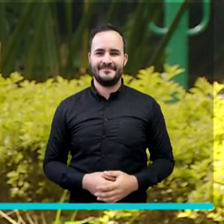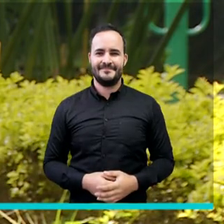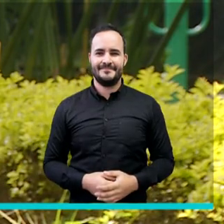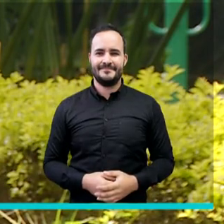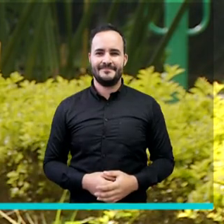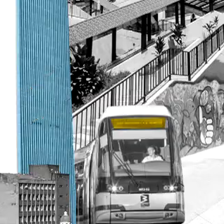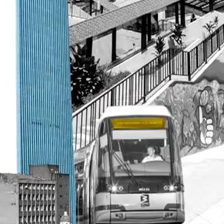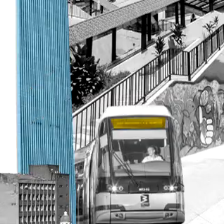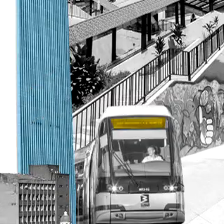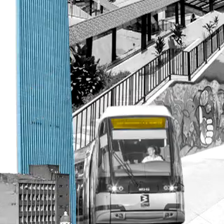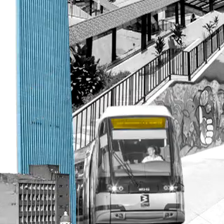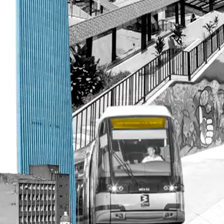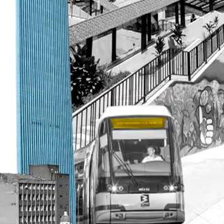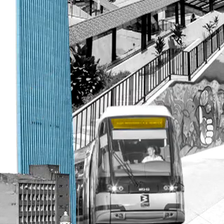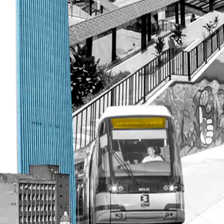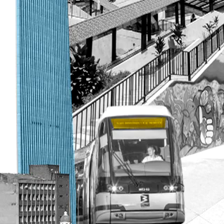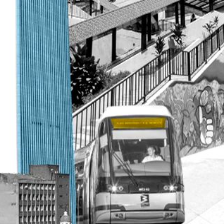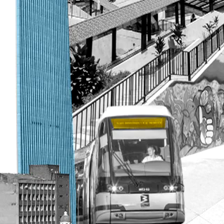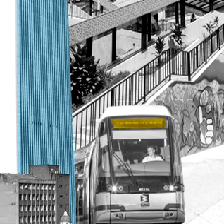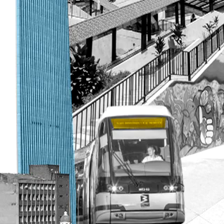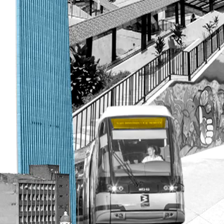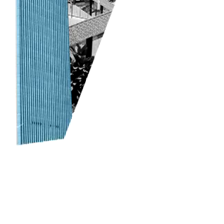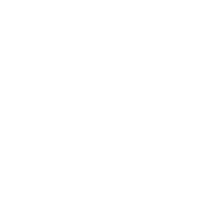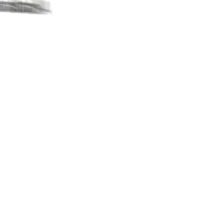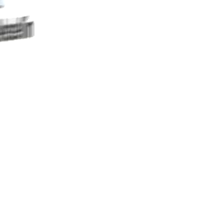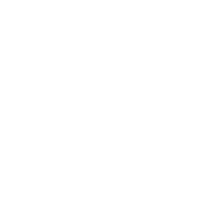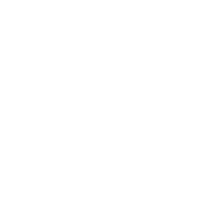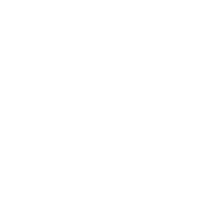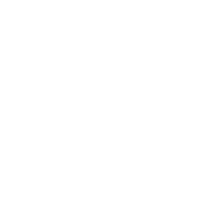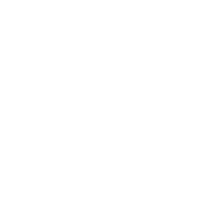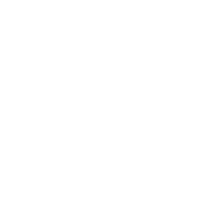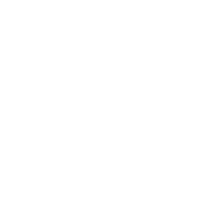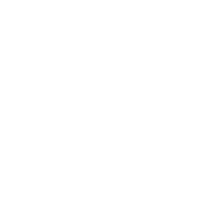Medellín Conecta Medellín Conecta